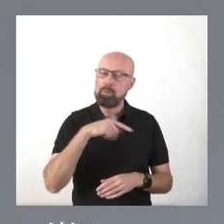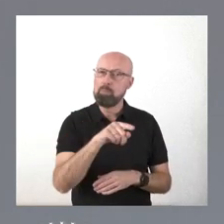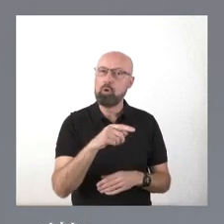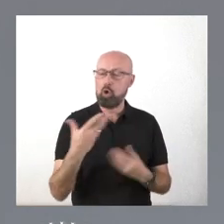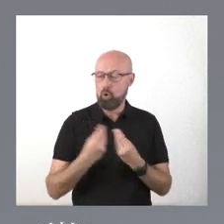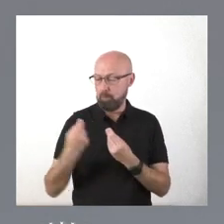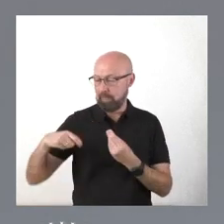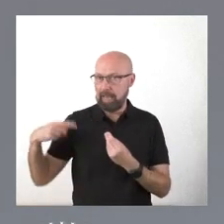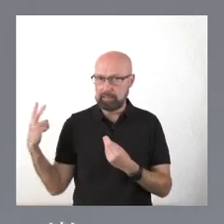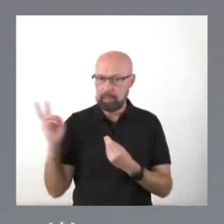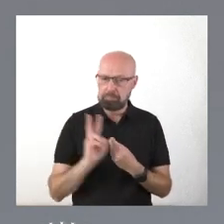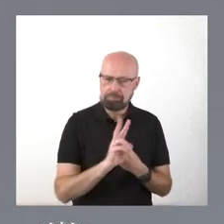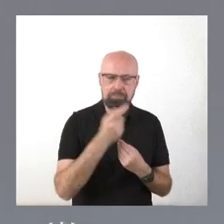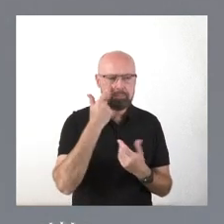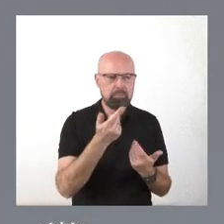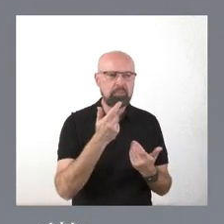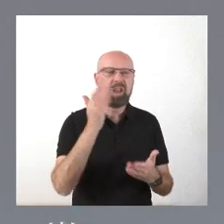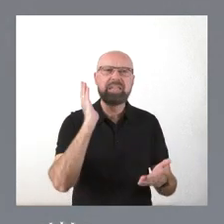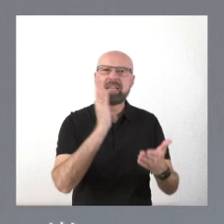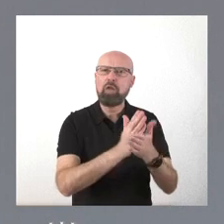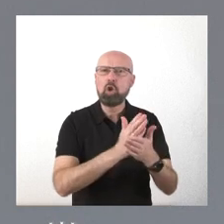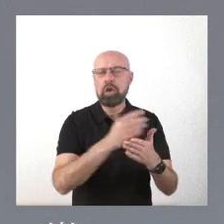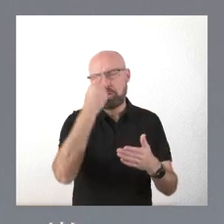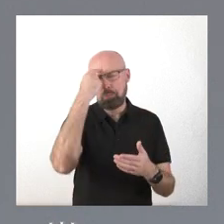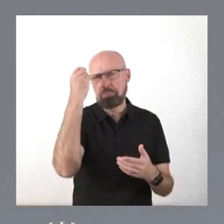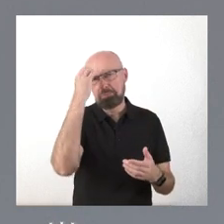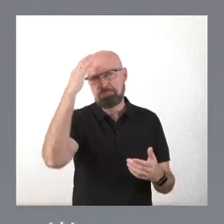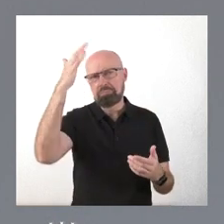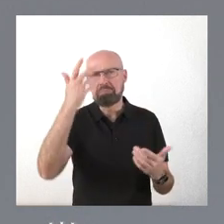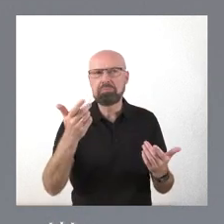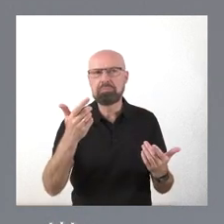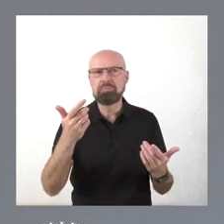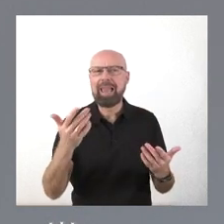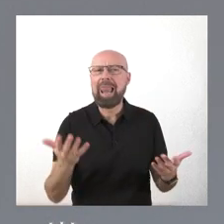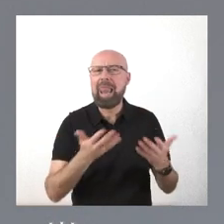en la cabeza no eran evidentemente las leves.